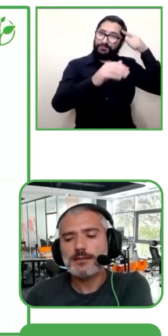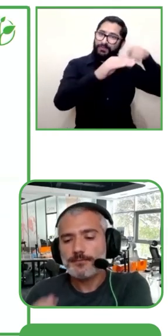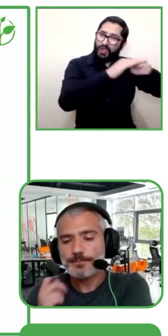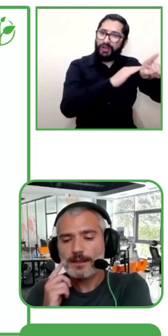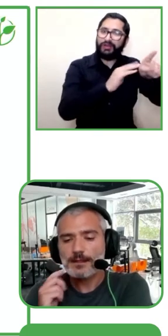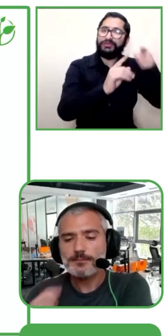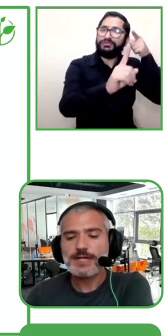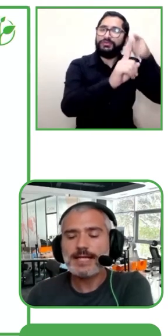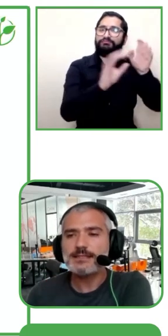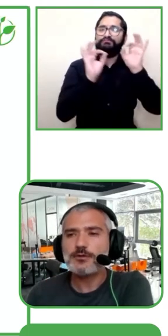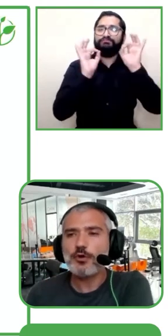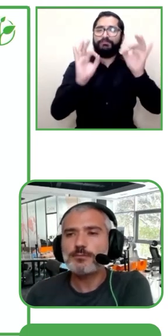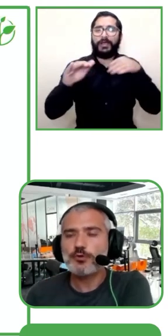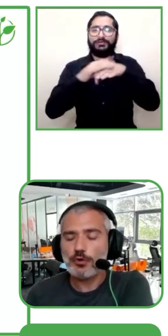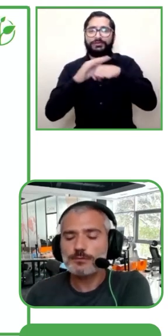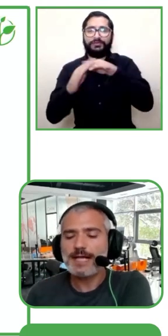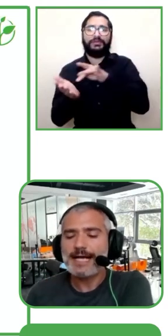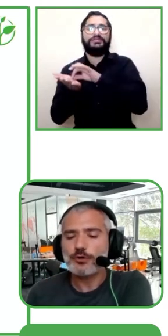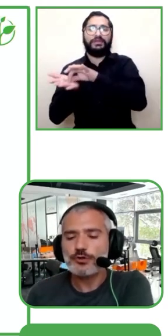lo demuestran